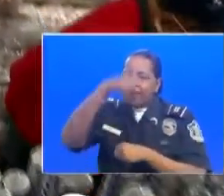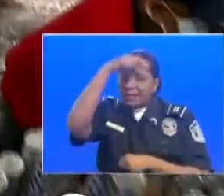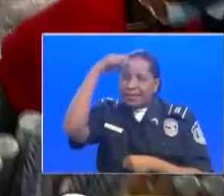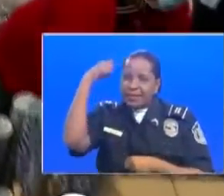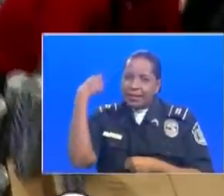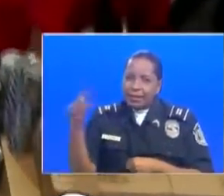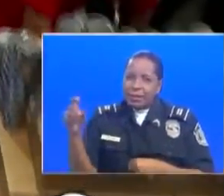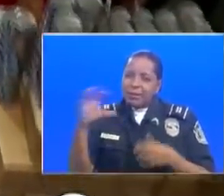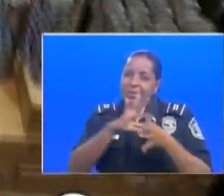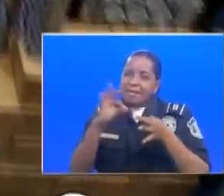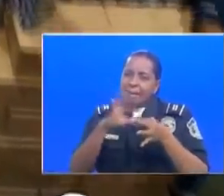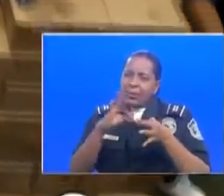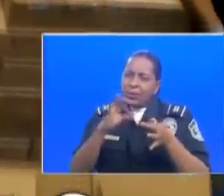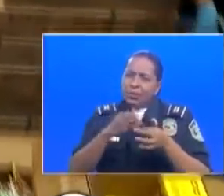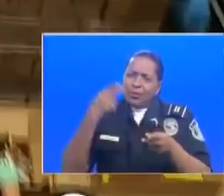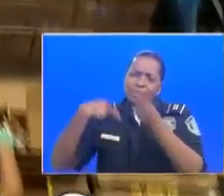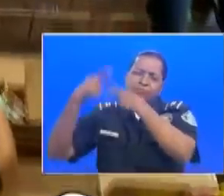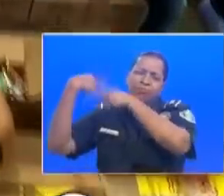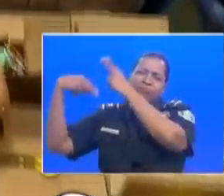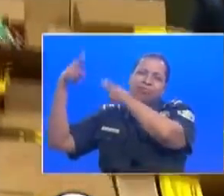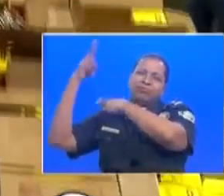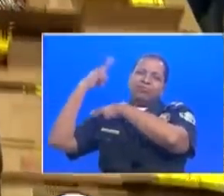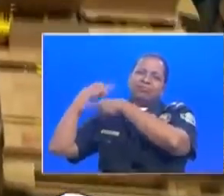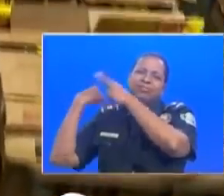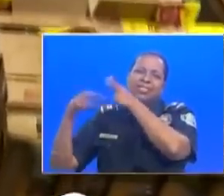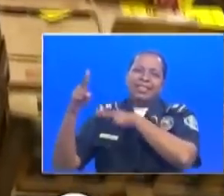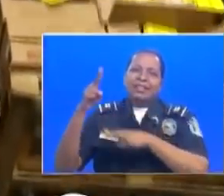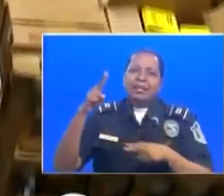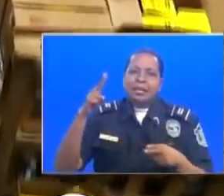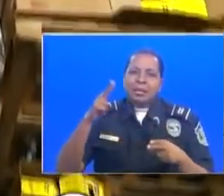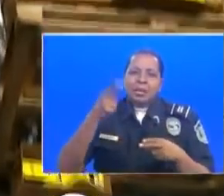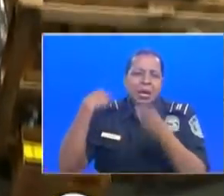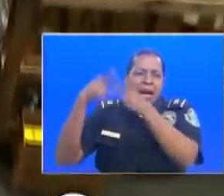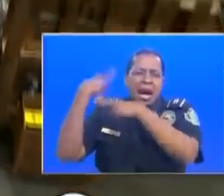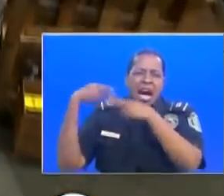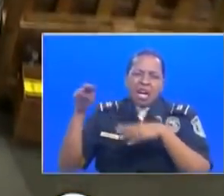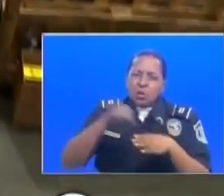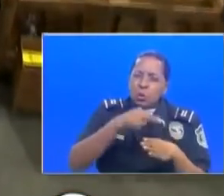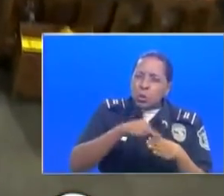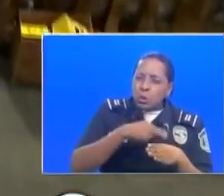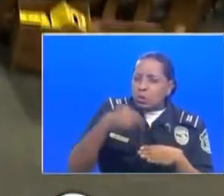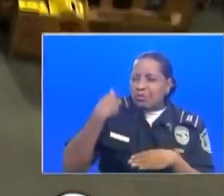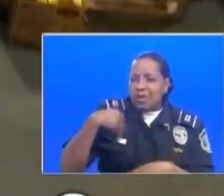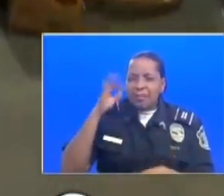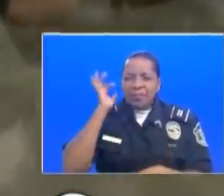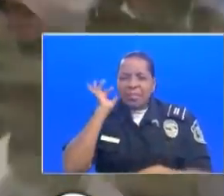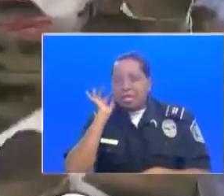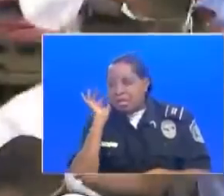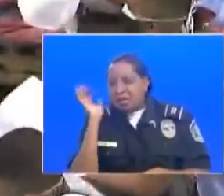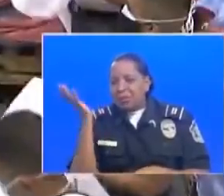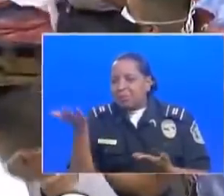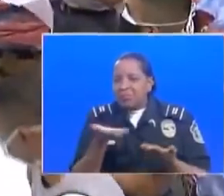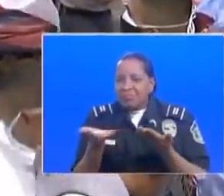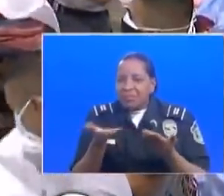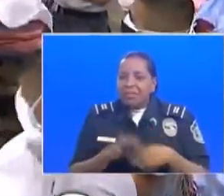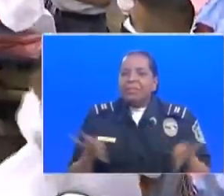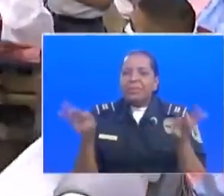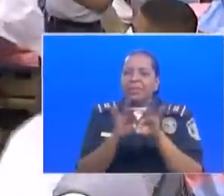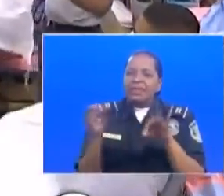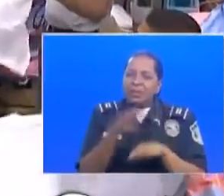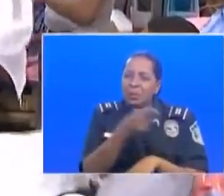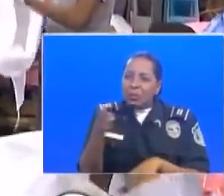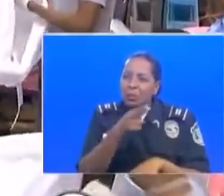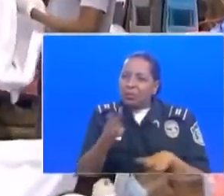cuento que contarles a sus nietos. De verdad que sí, ustedes tienen una virtud muy, muy, muy importante,